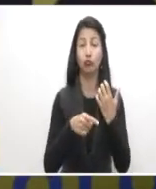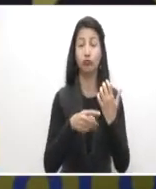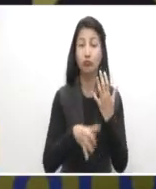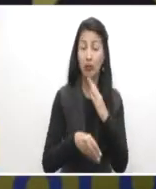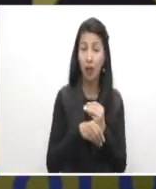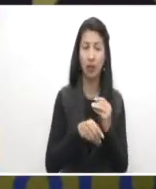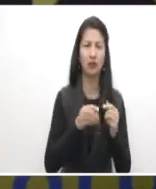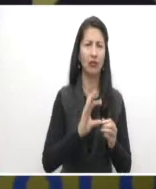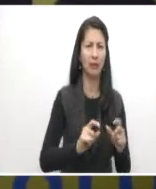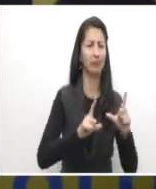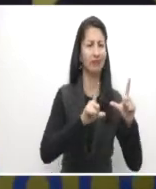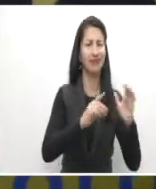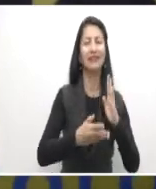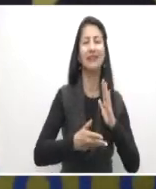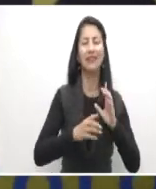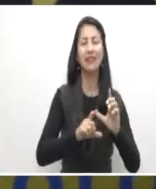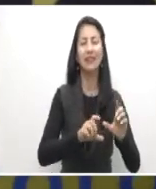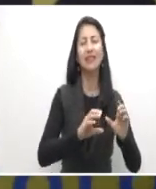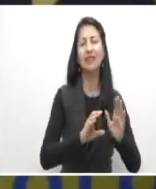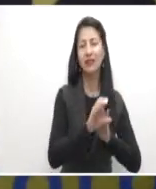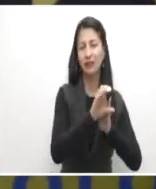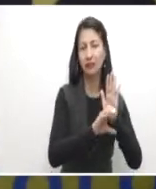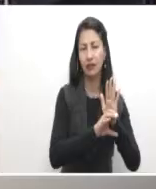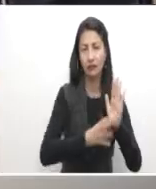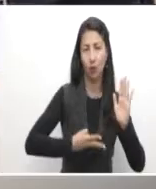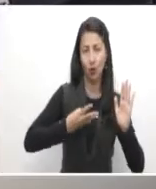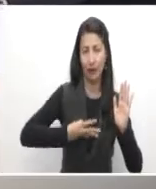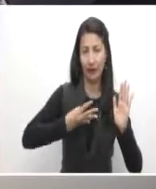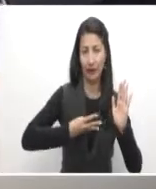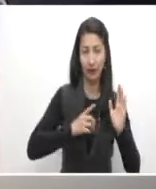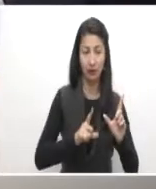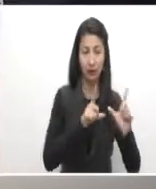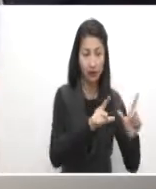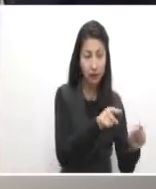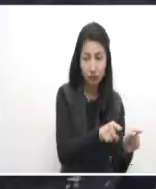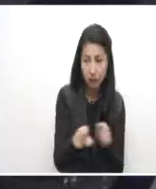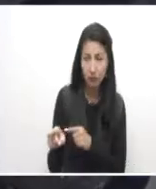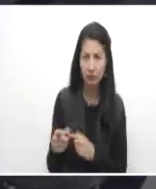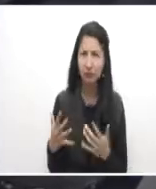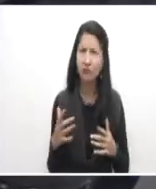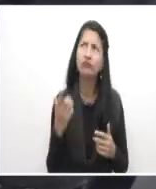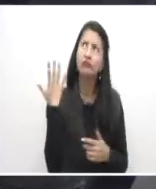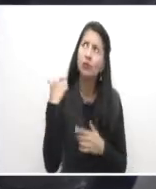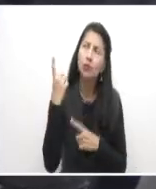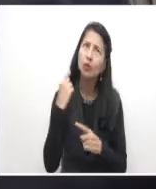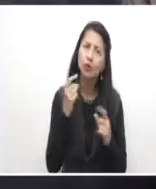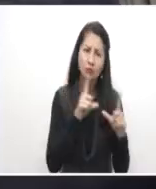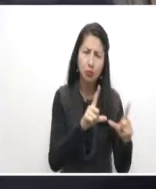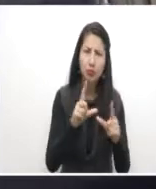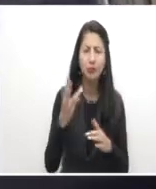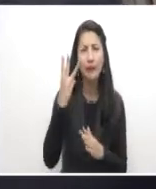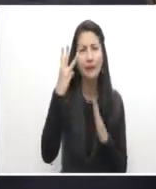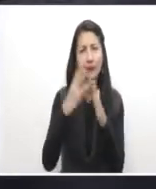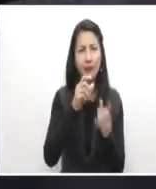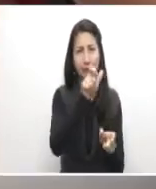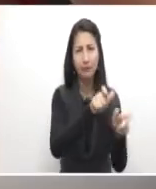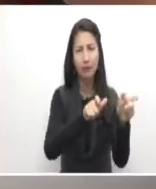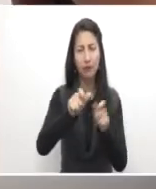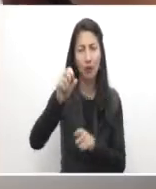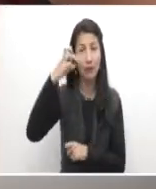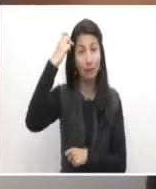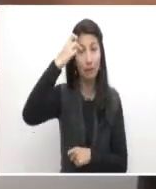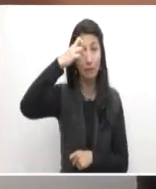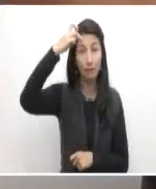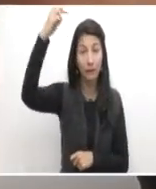competencias laborales. Solamente para esta empresa en los últimos años han sido más de 3 mil especialistas de este excelente